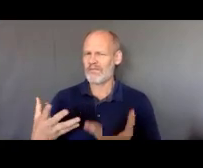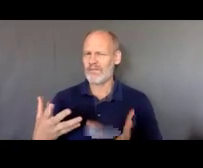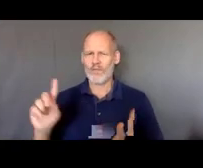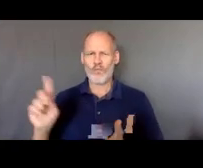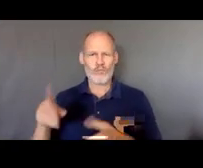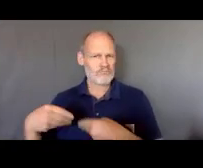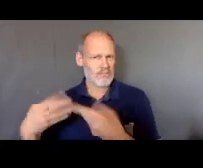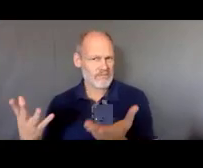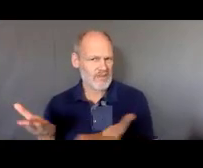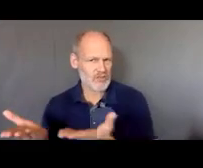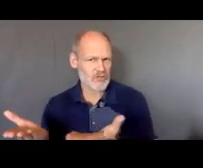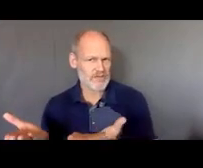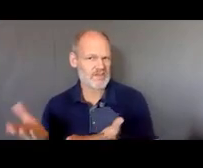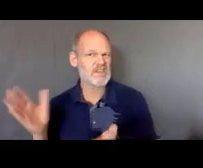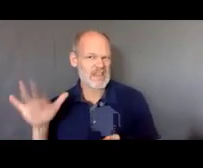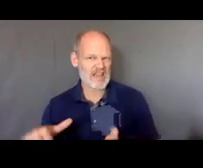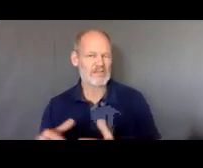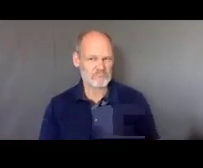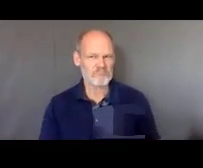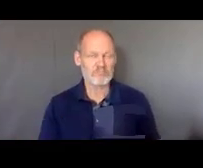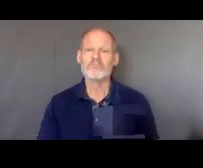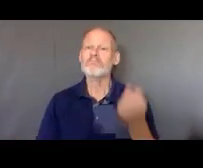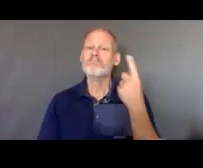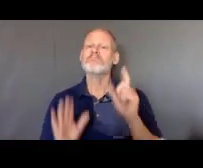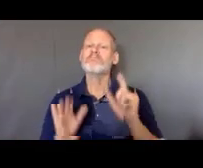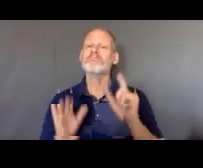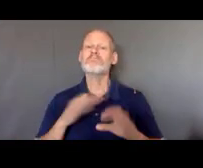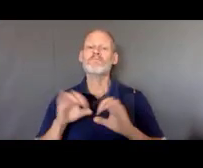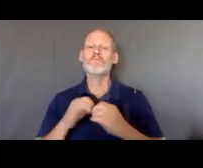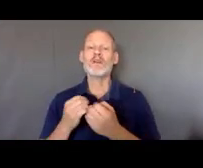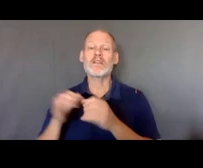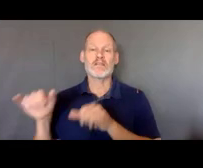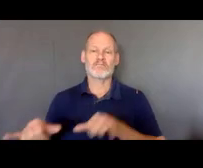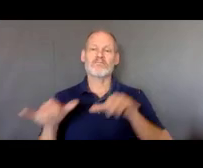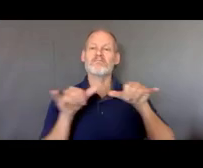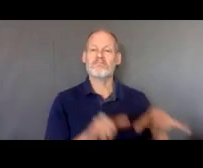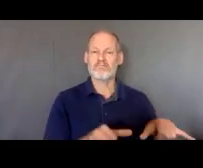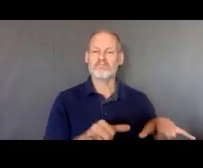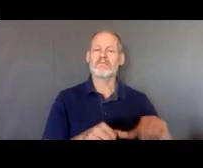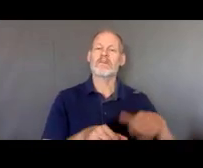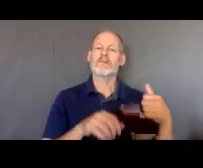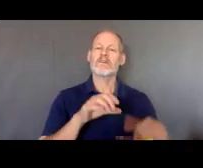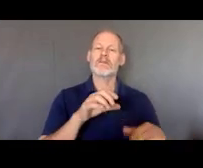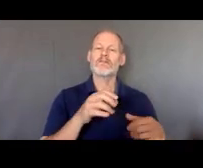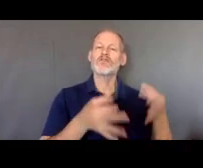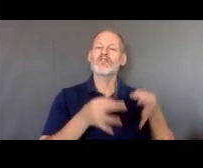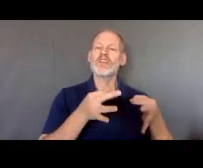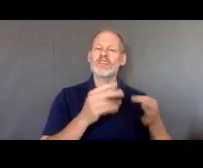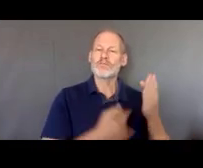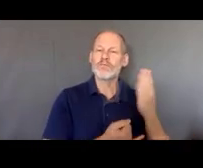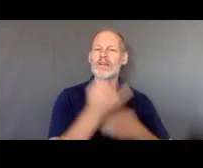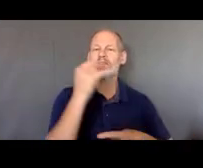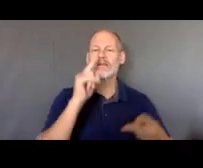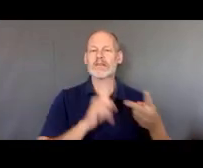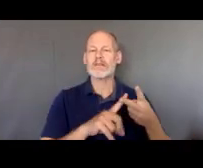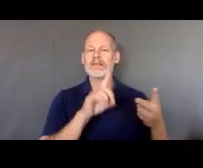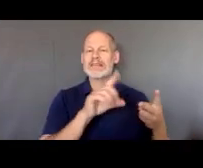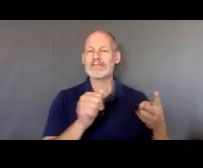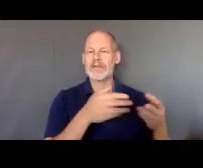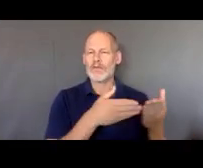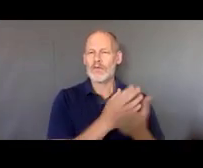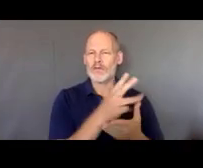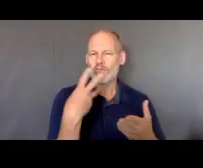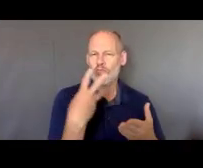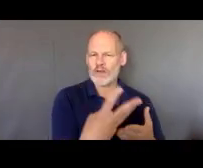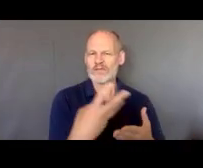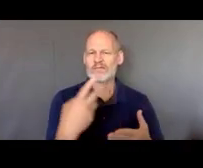como Northwest Justice Project y Disability Rights Washington también nosotros somos una organización sin fines de